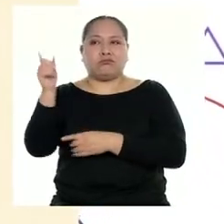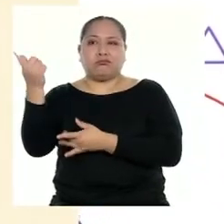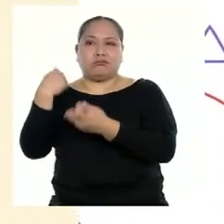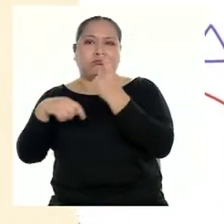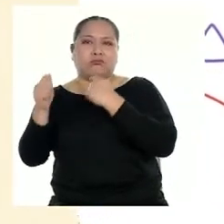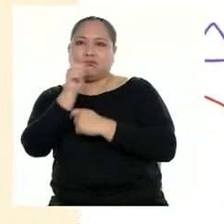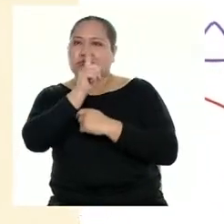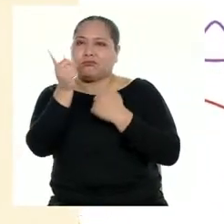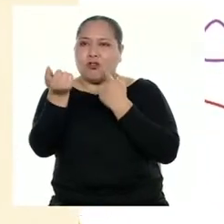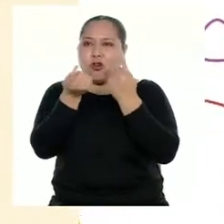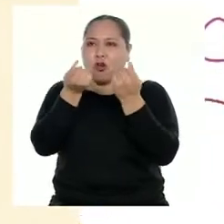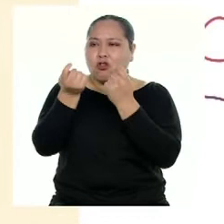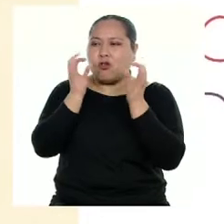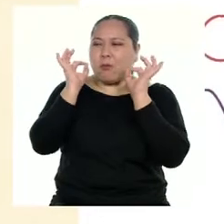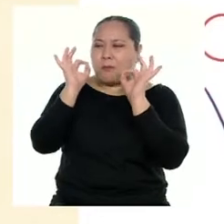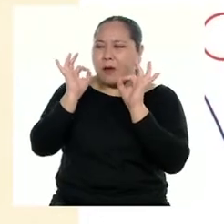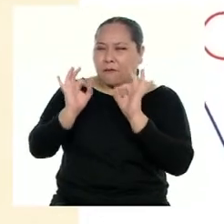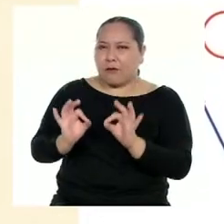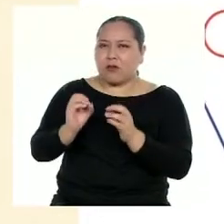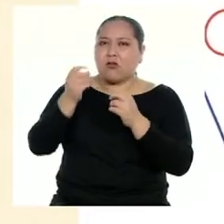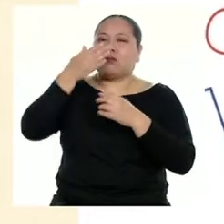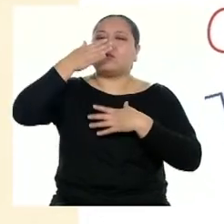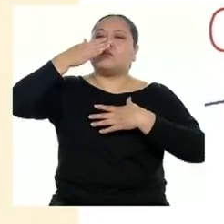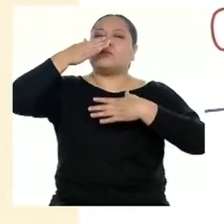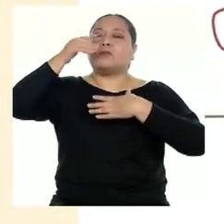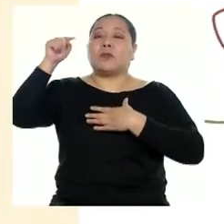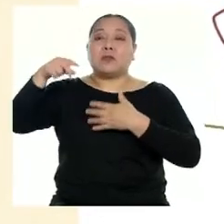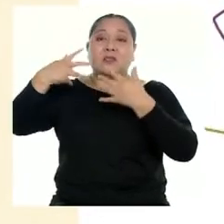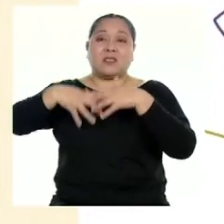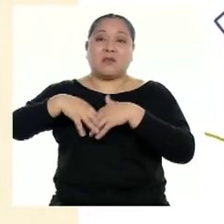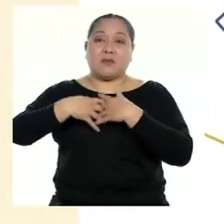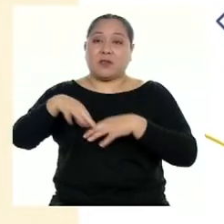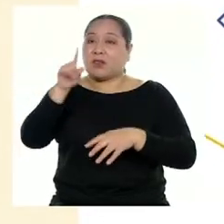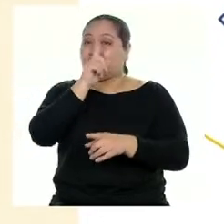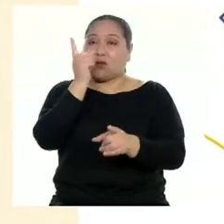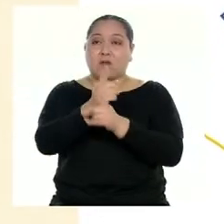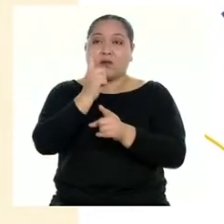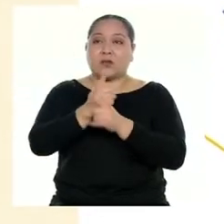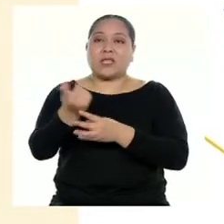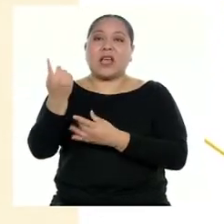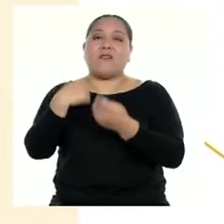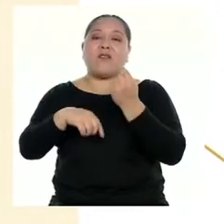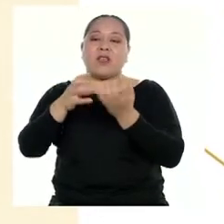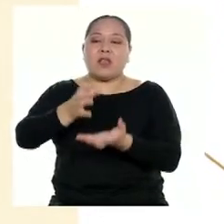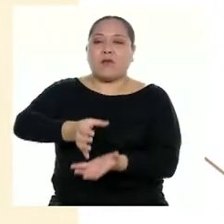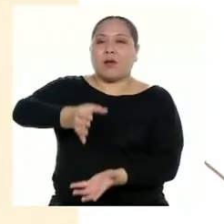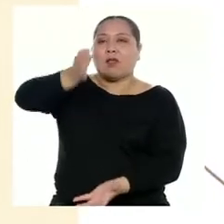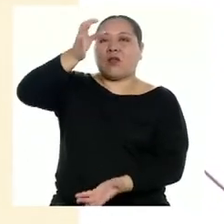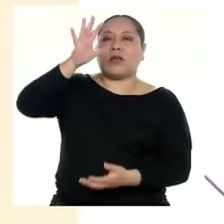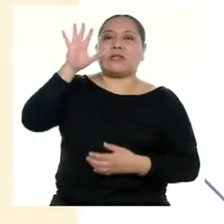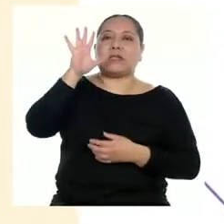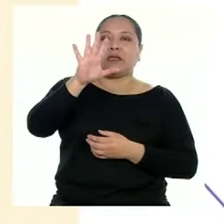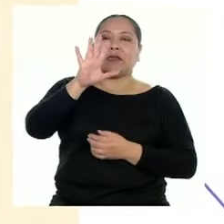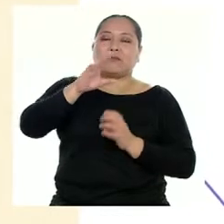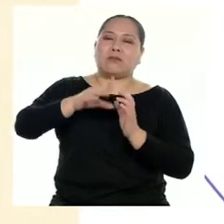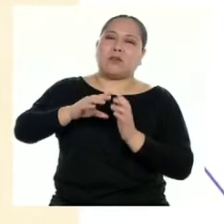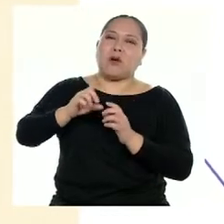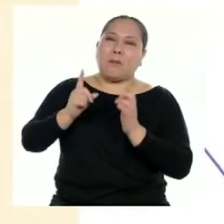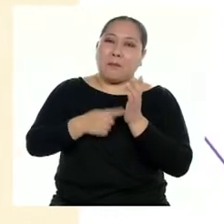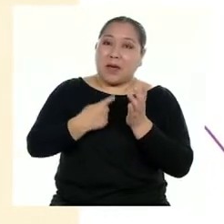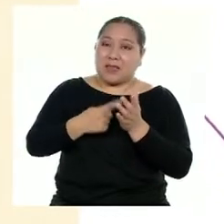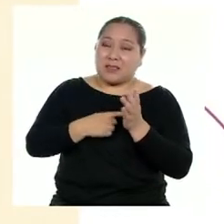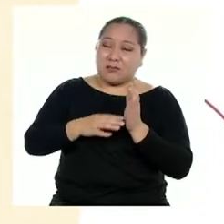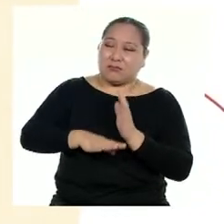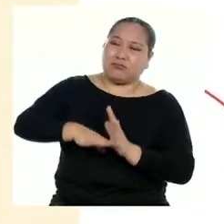tipo de control de calidad. En estas empresas informales se vende el balón de oxígeno a cinco veces su